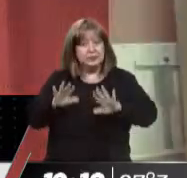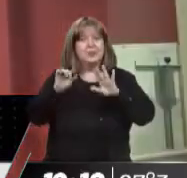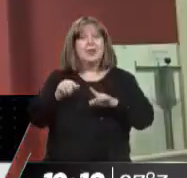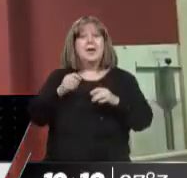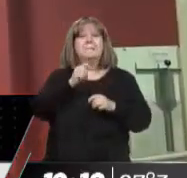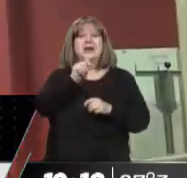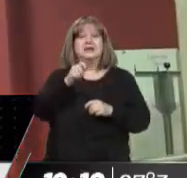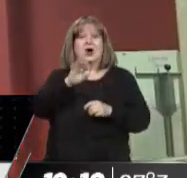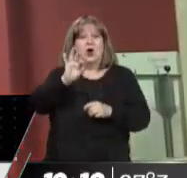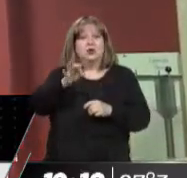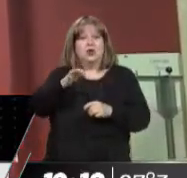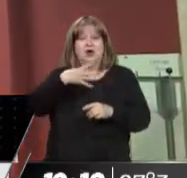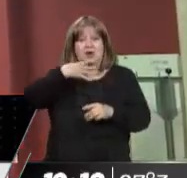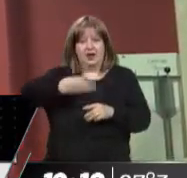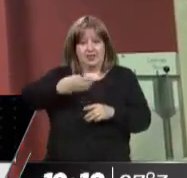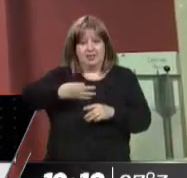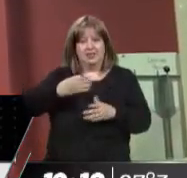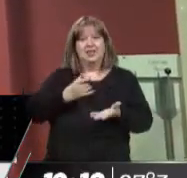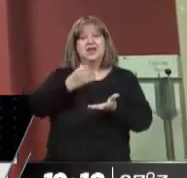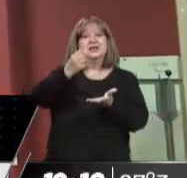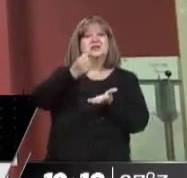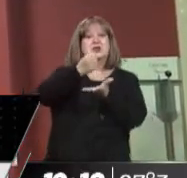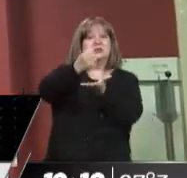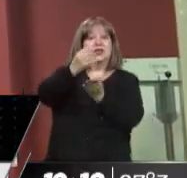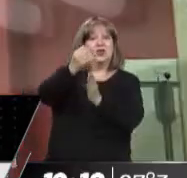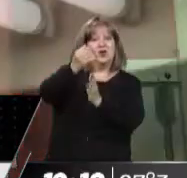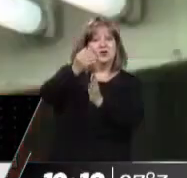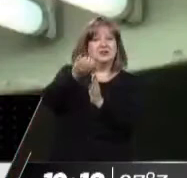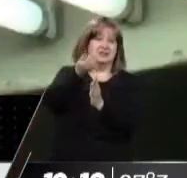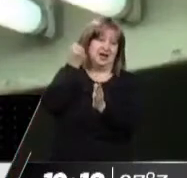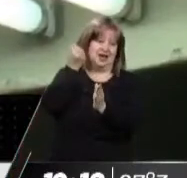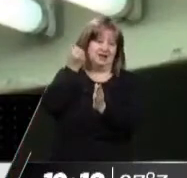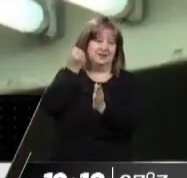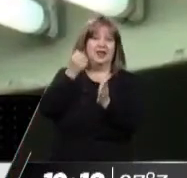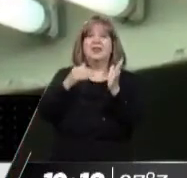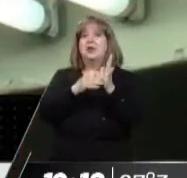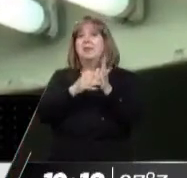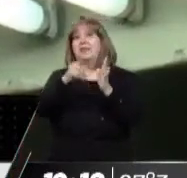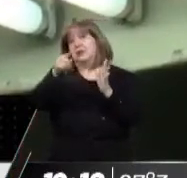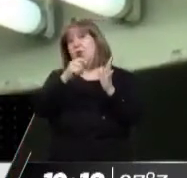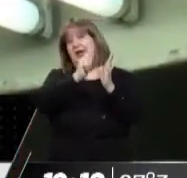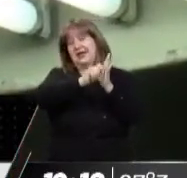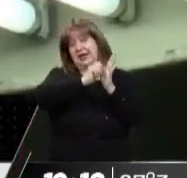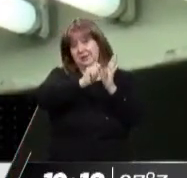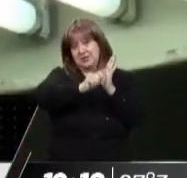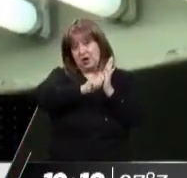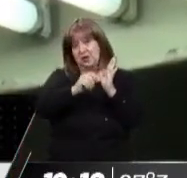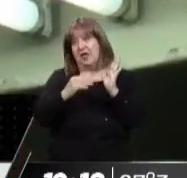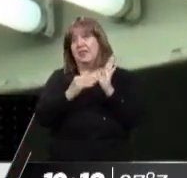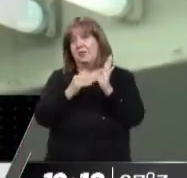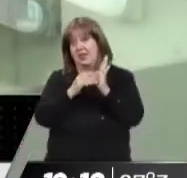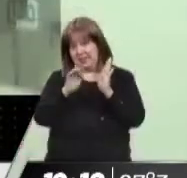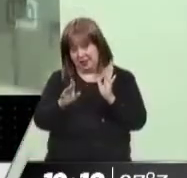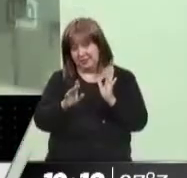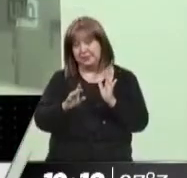empiezan a recortar los subsidios según los niveles y según los usuarios inscriptos o no en el RAS, el Registro de Acceso a los Subsidios